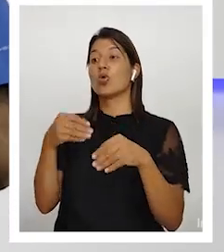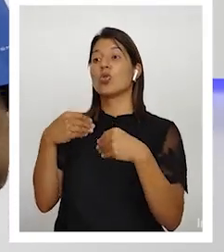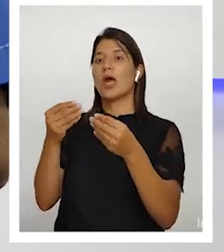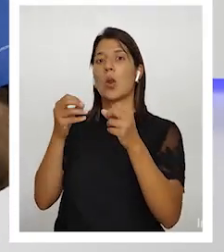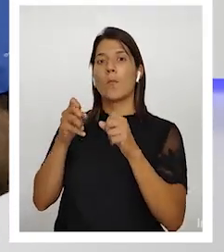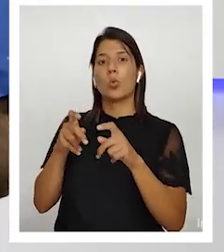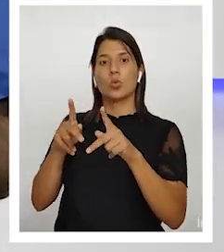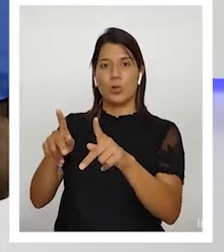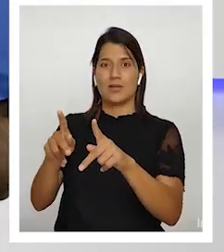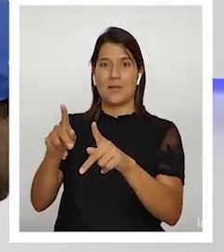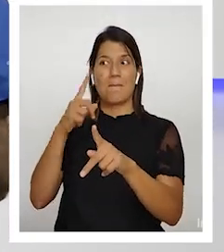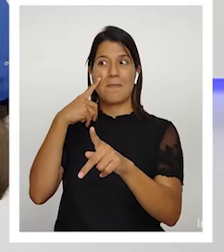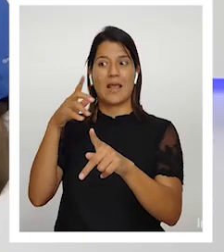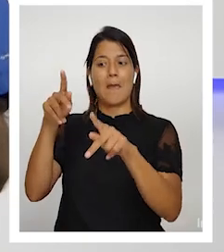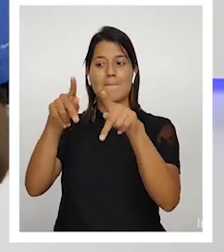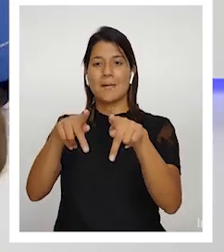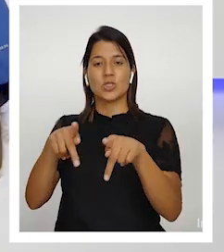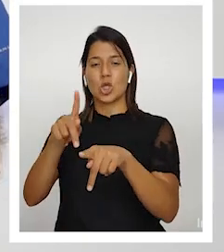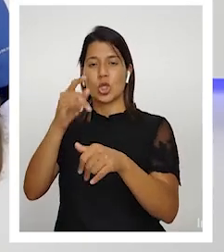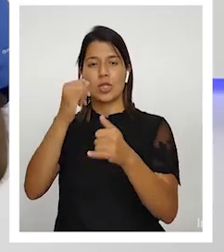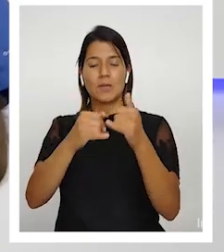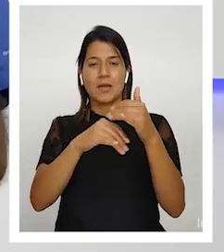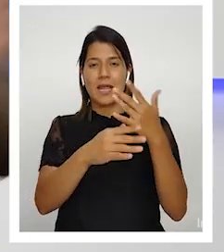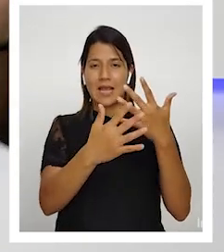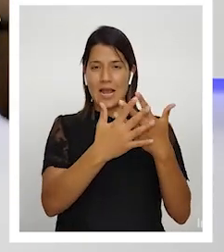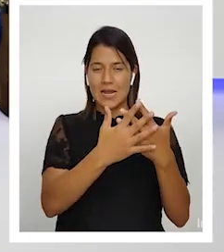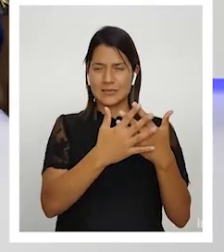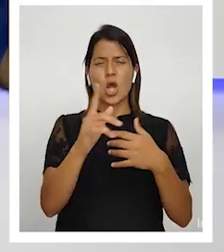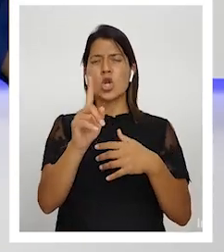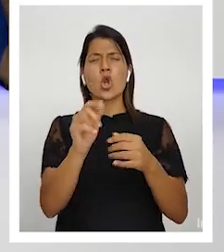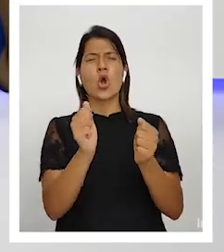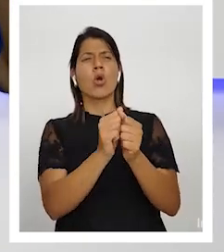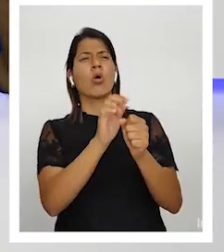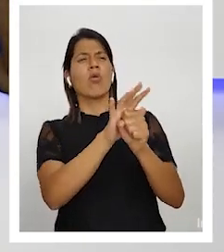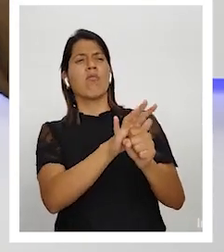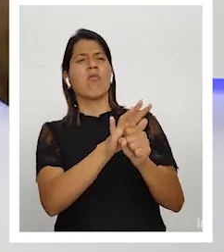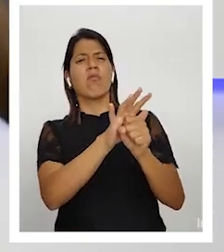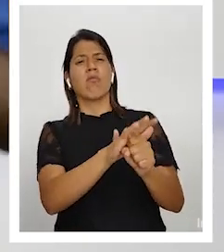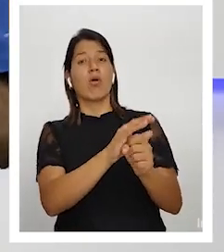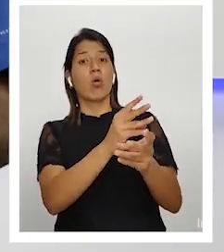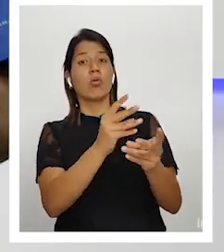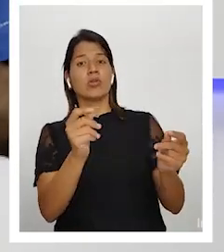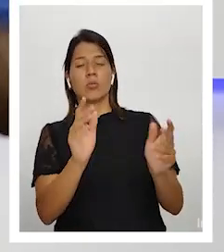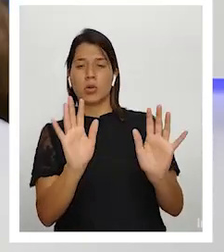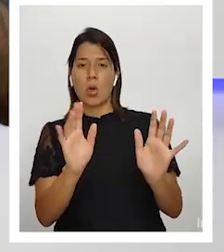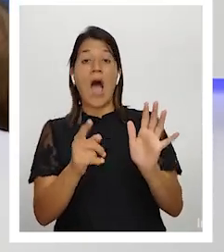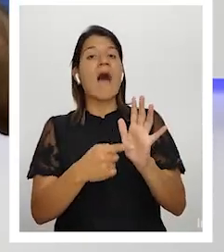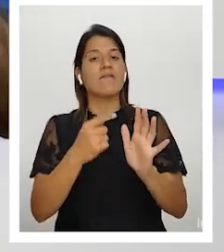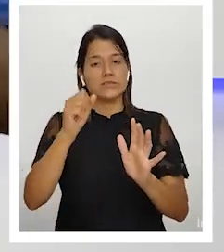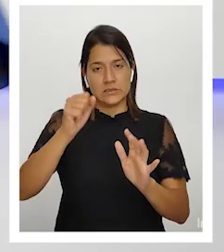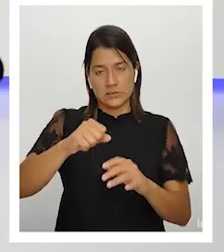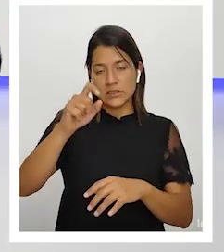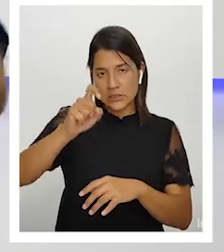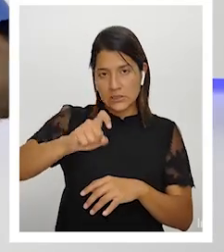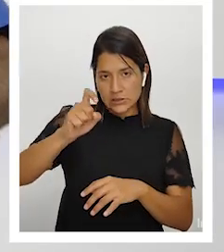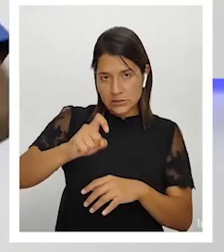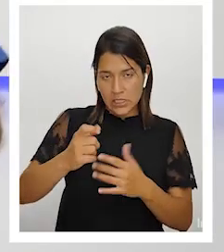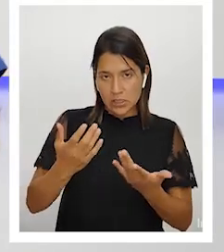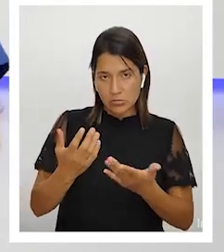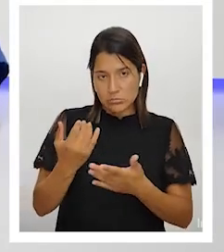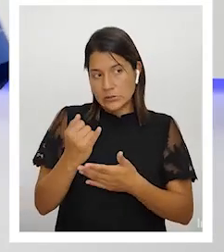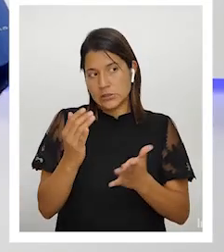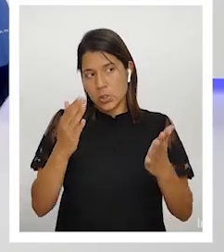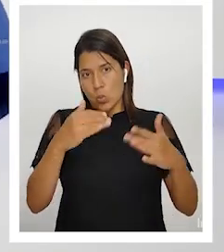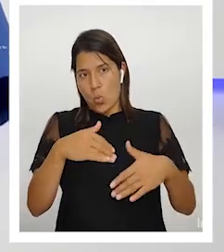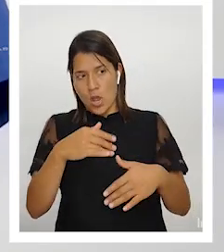no es con represión que se van a resolver no es que la represión no haga falta en ciertos momentos hace falta ¿verdad? si usted no pone orden no puede hacer